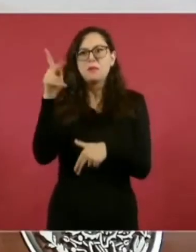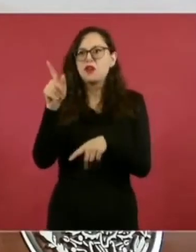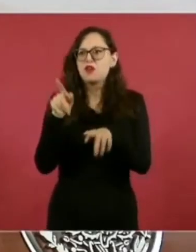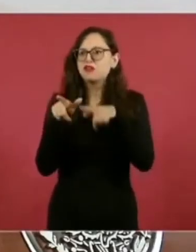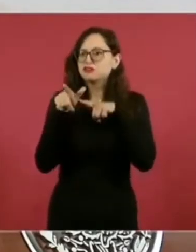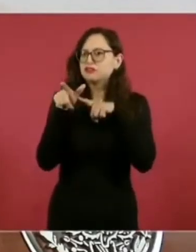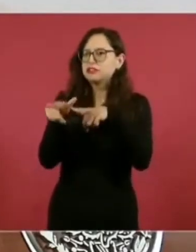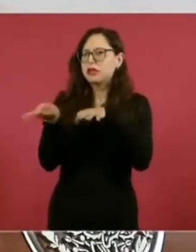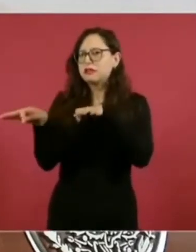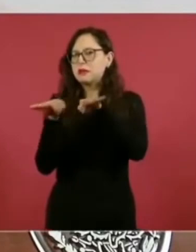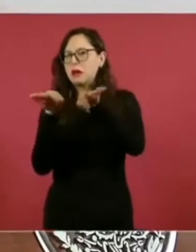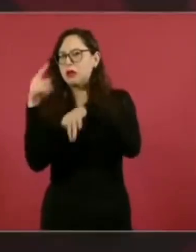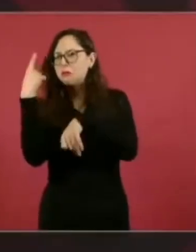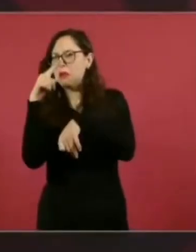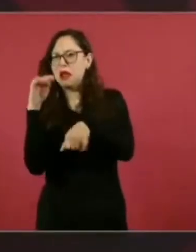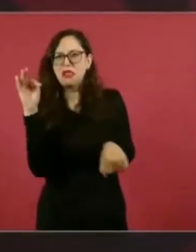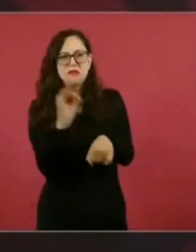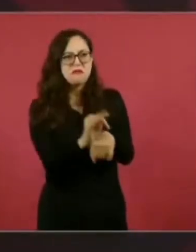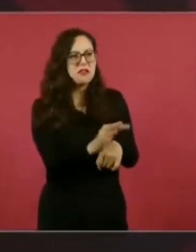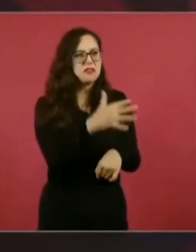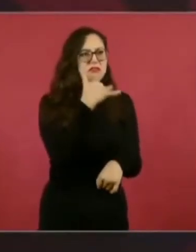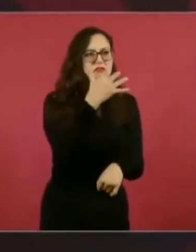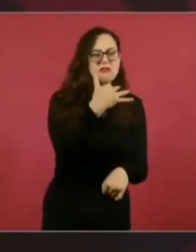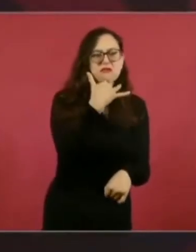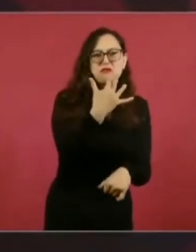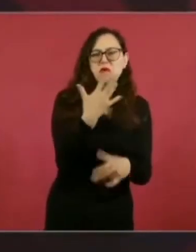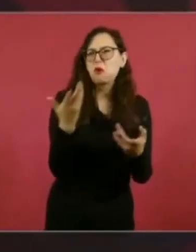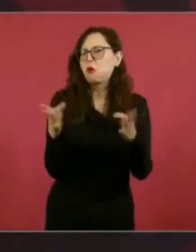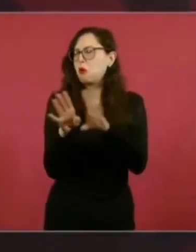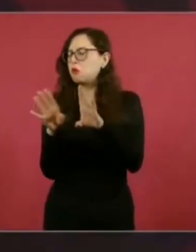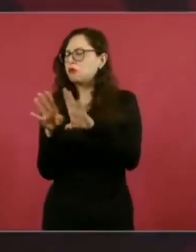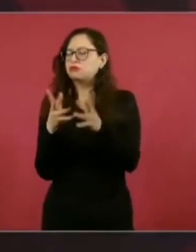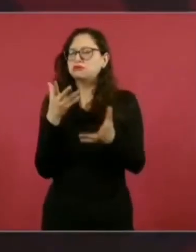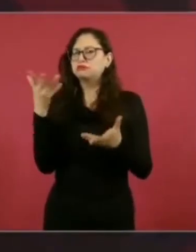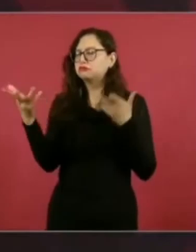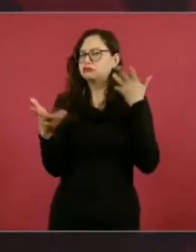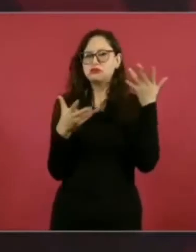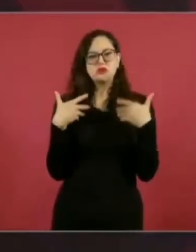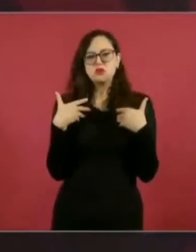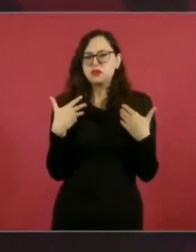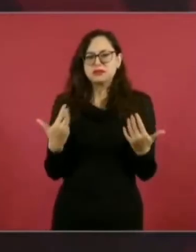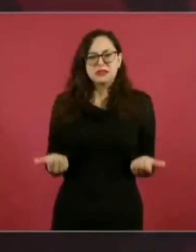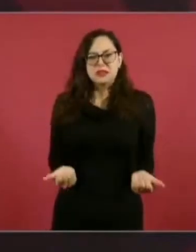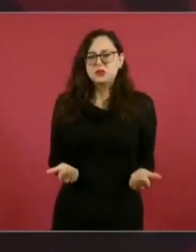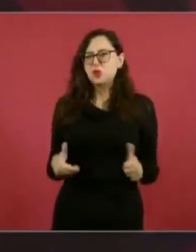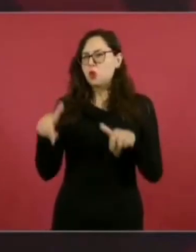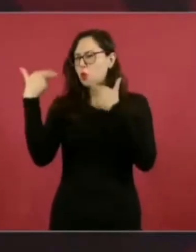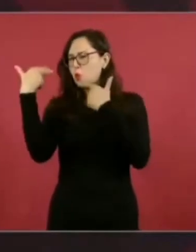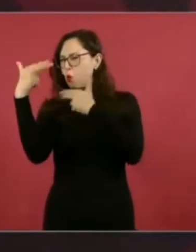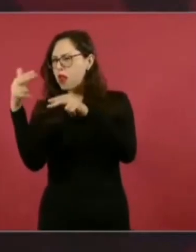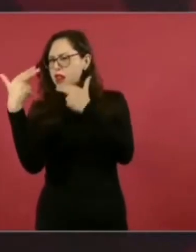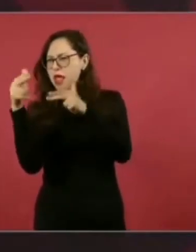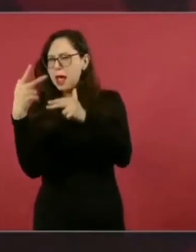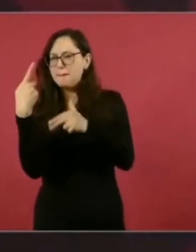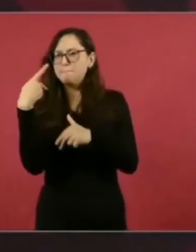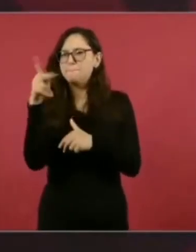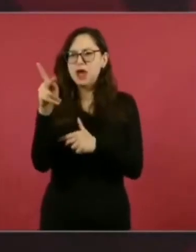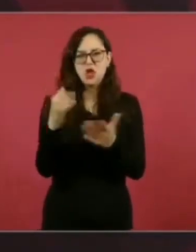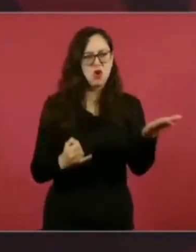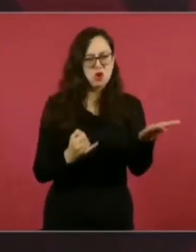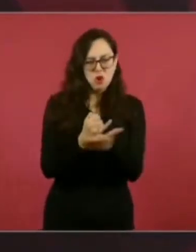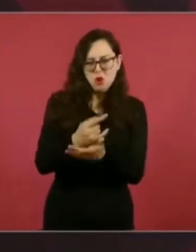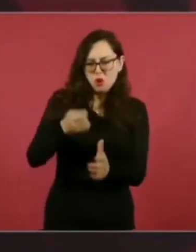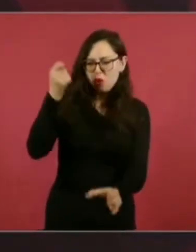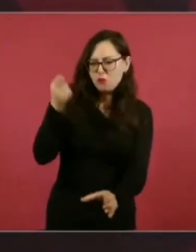ojalá y se mantuviesen en huelga porque siguen tomando